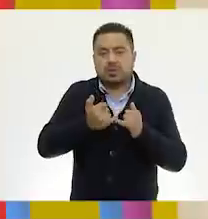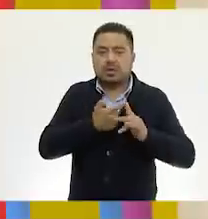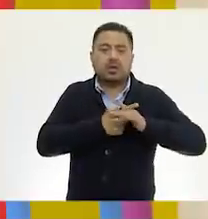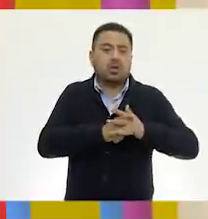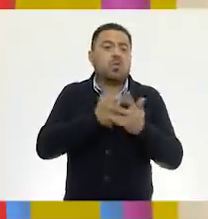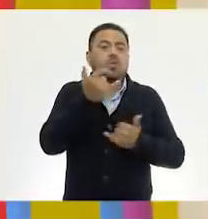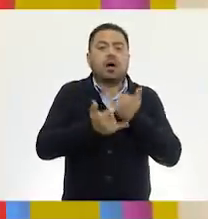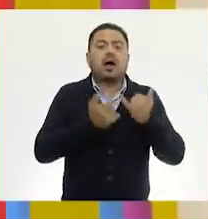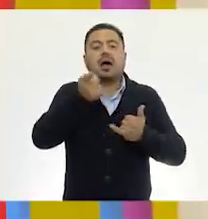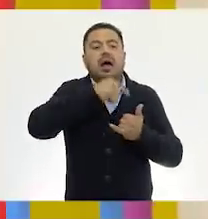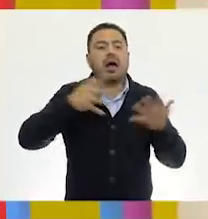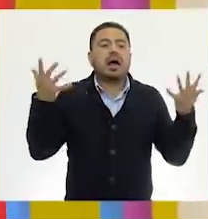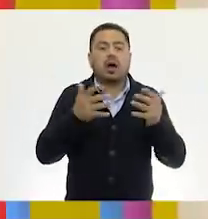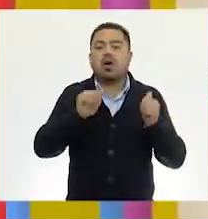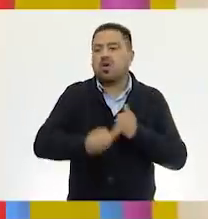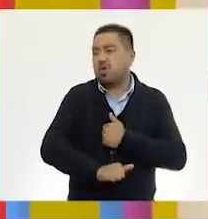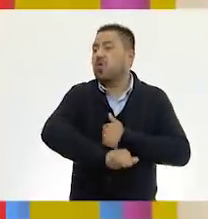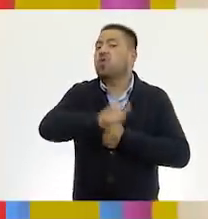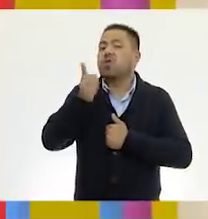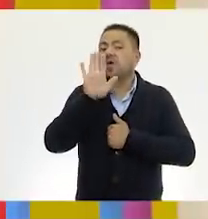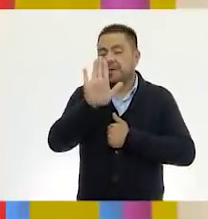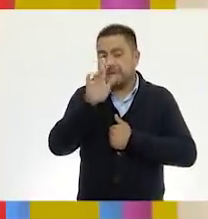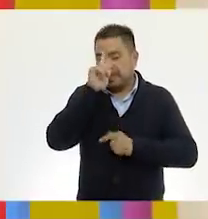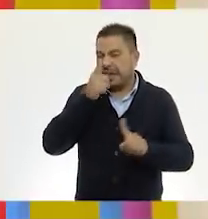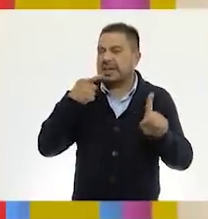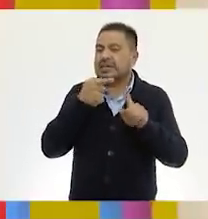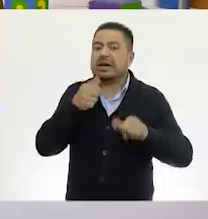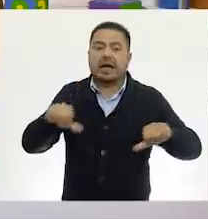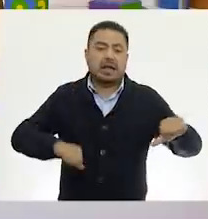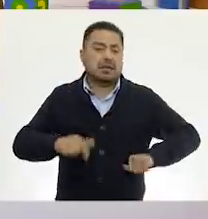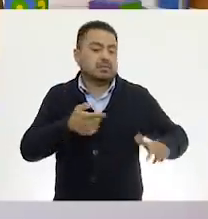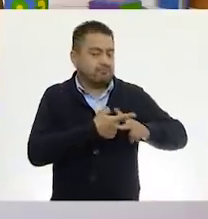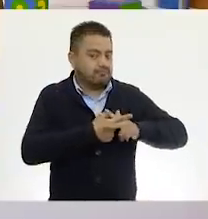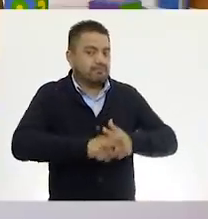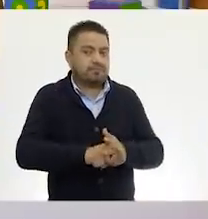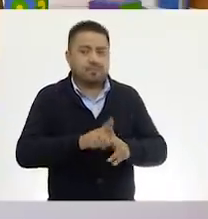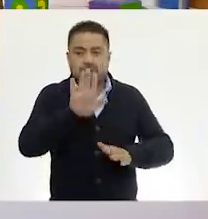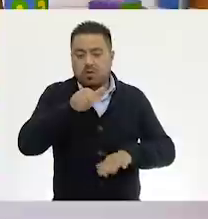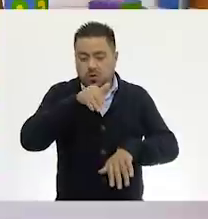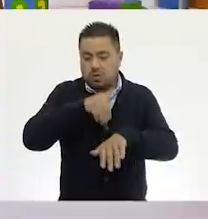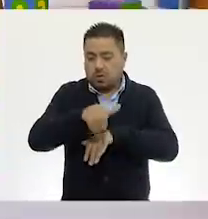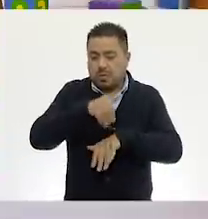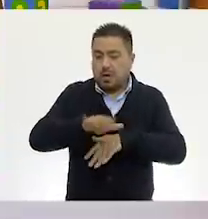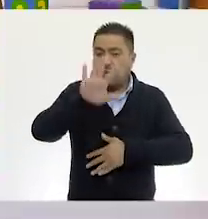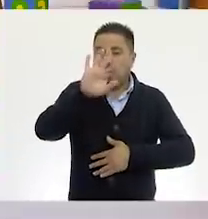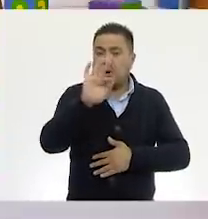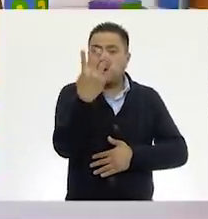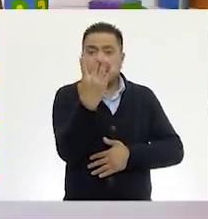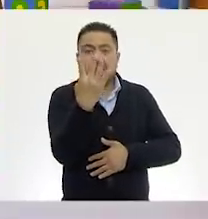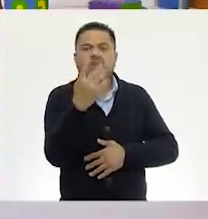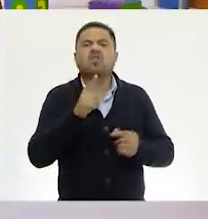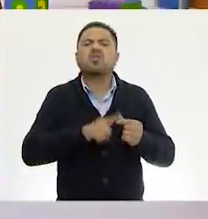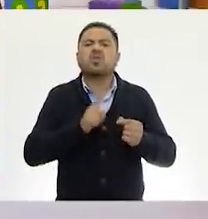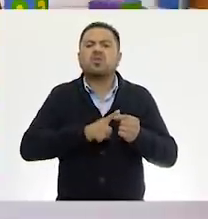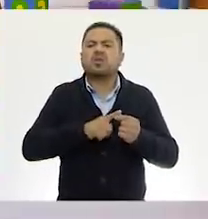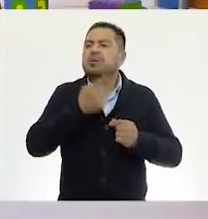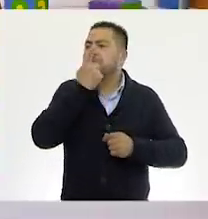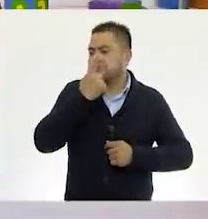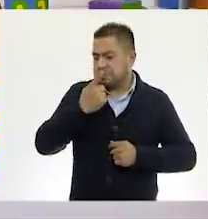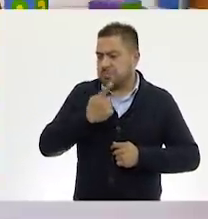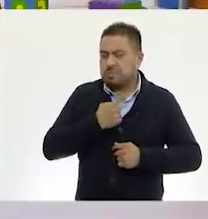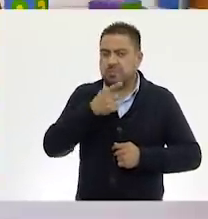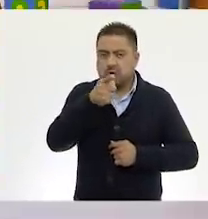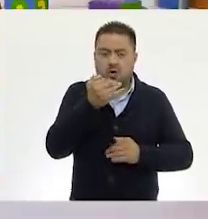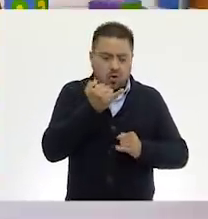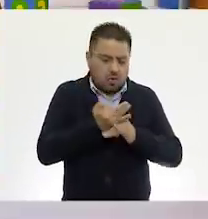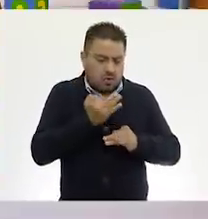juego y realizamos. Pero les tengo otro reto. A Pero para este reto tenemos que empezar. Tenemos la página cuarenta y cuatro, donde es donde nos dicen que vamos a